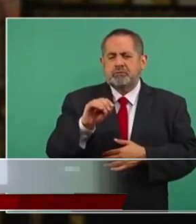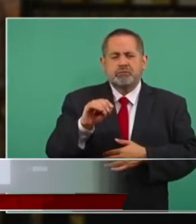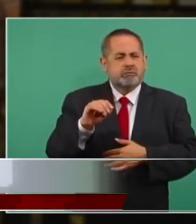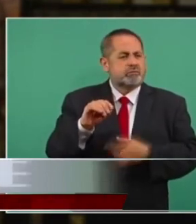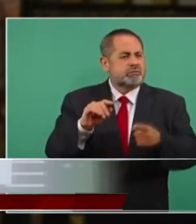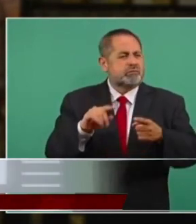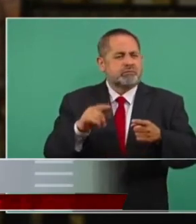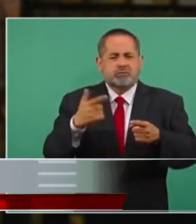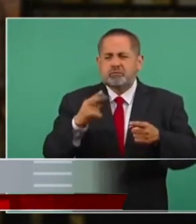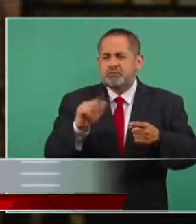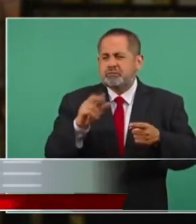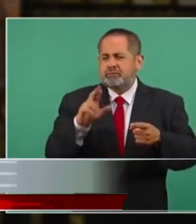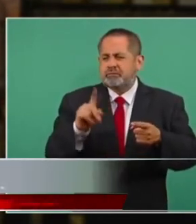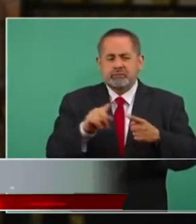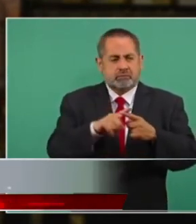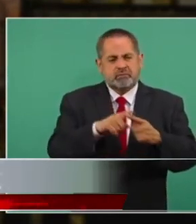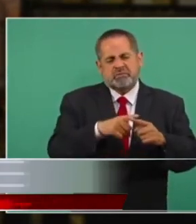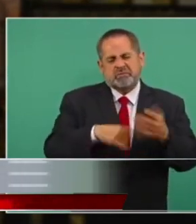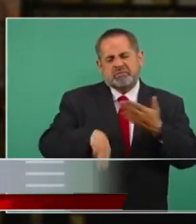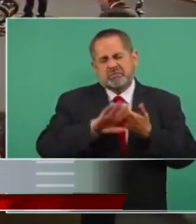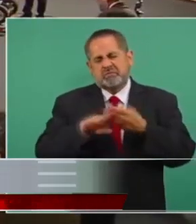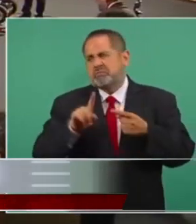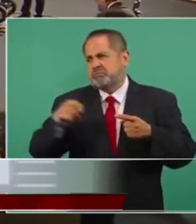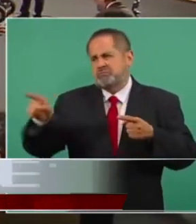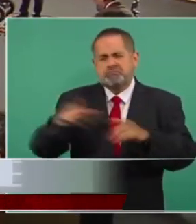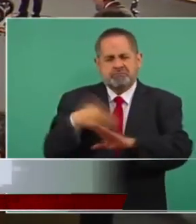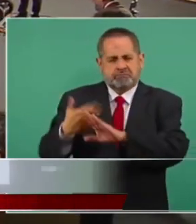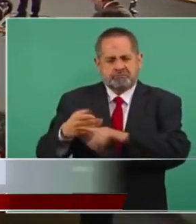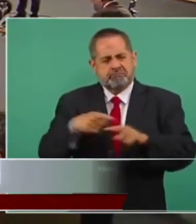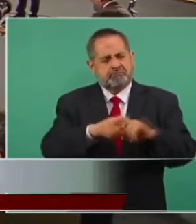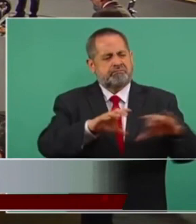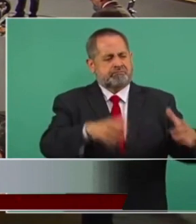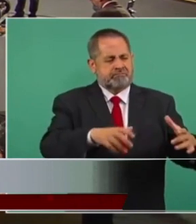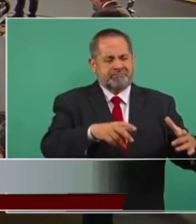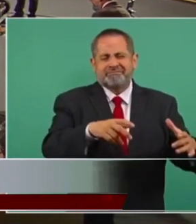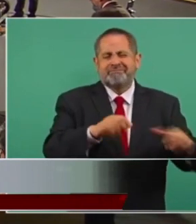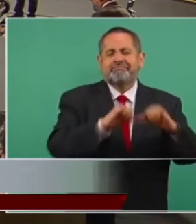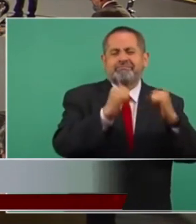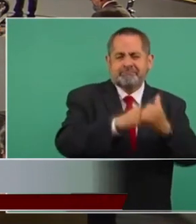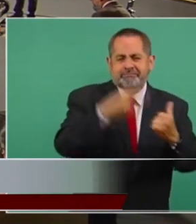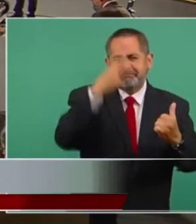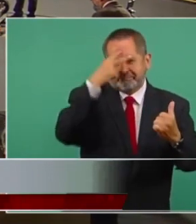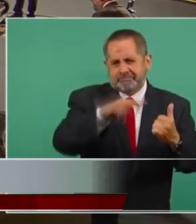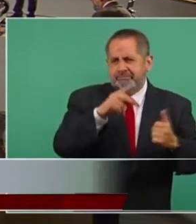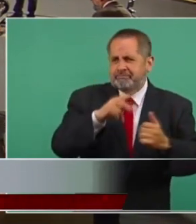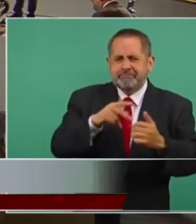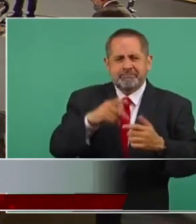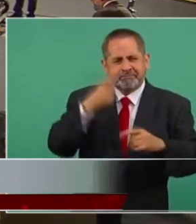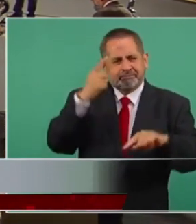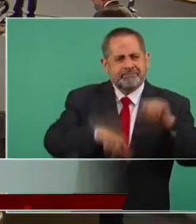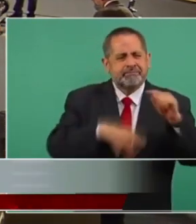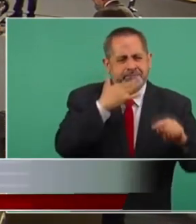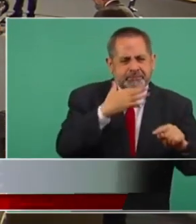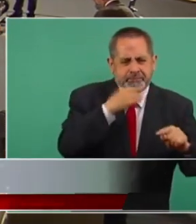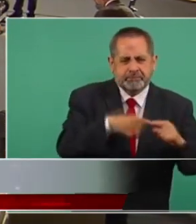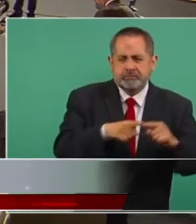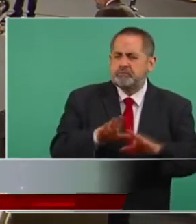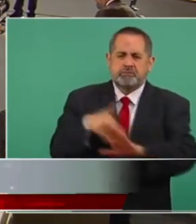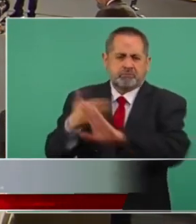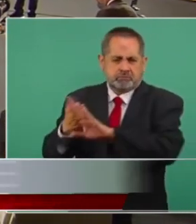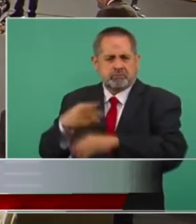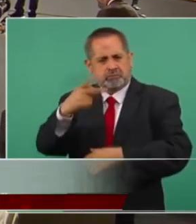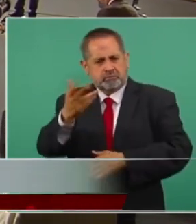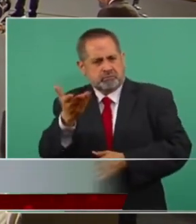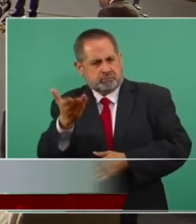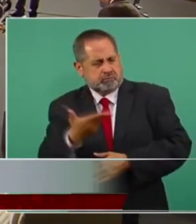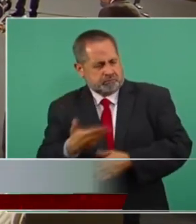principales opositores a su gobierno y bueno, mexicanos contra la corrupción también opositora a los principales proyectos de su gobierno